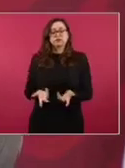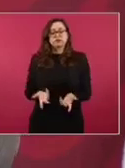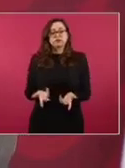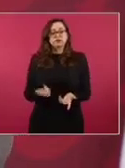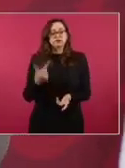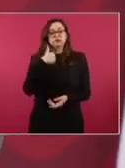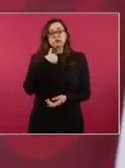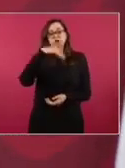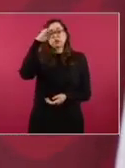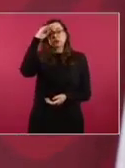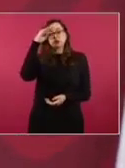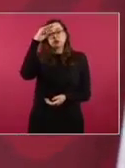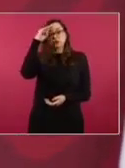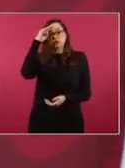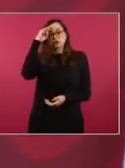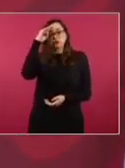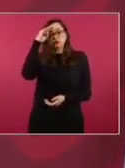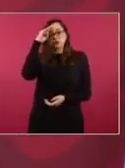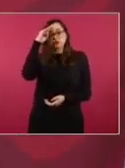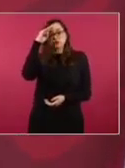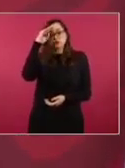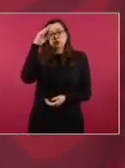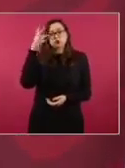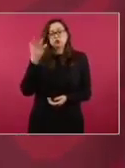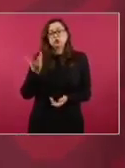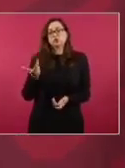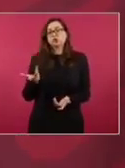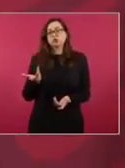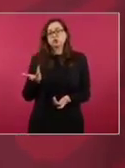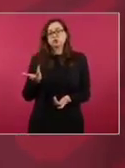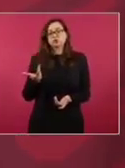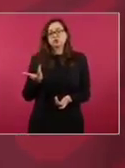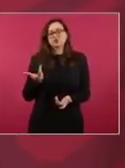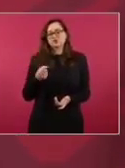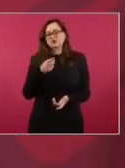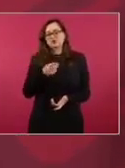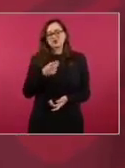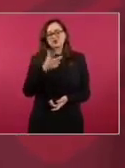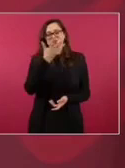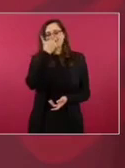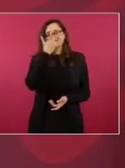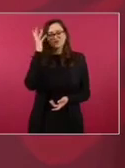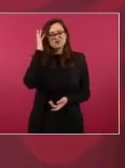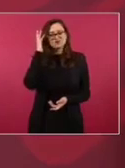muy hipócrita